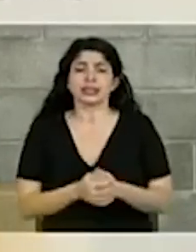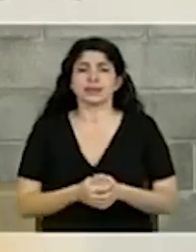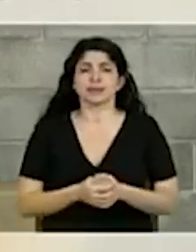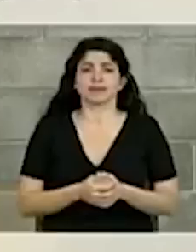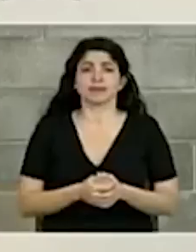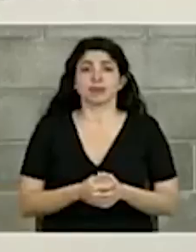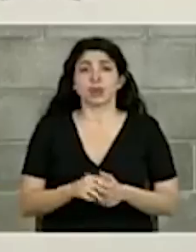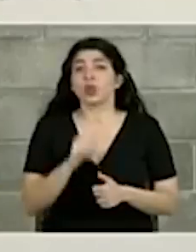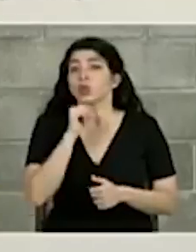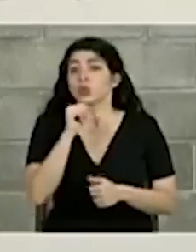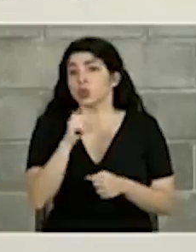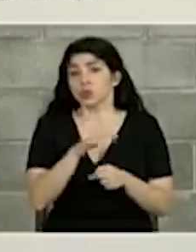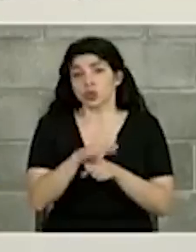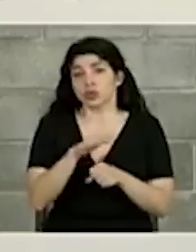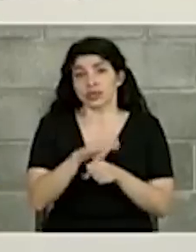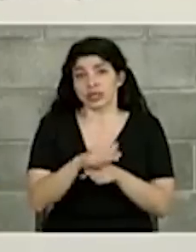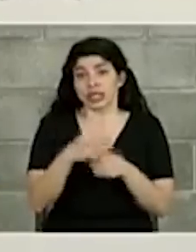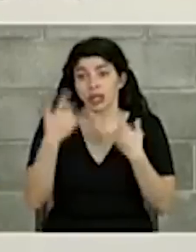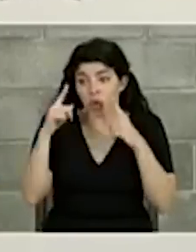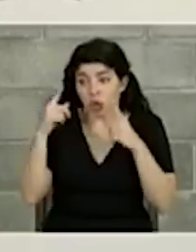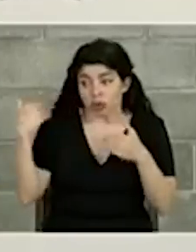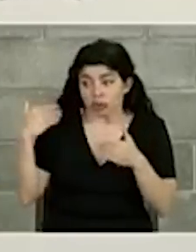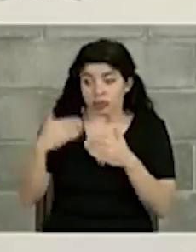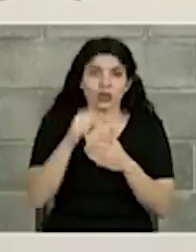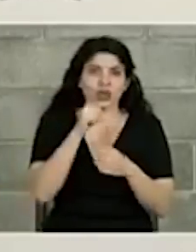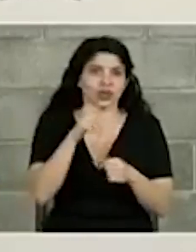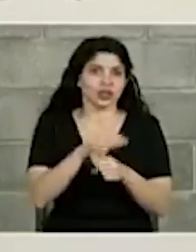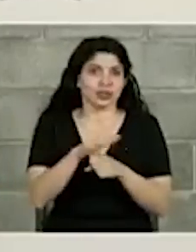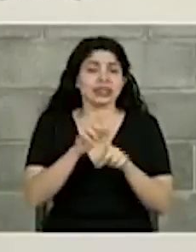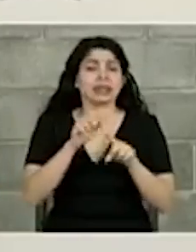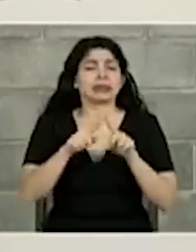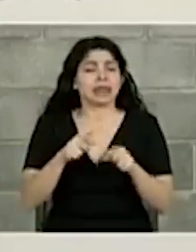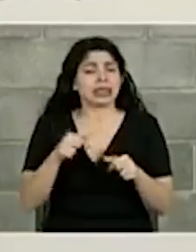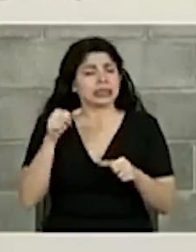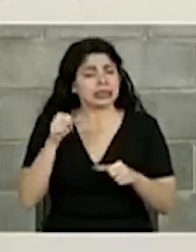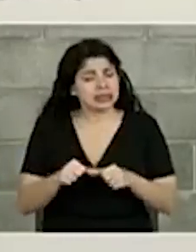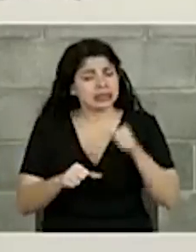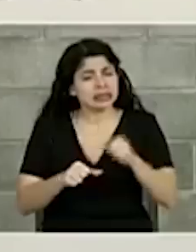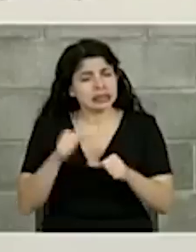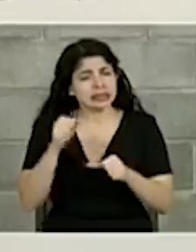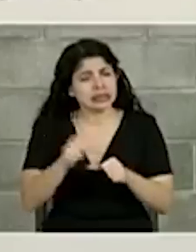No es aún suficiente lo que se ha hecho, pero hemos batallado por hacer.